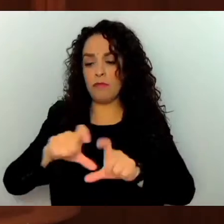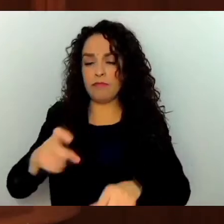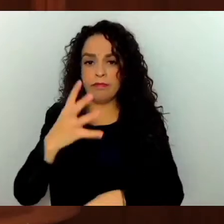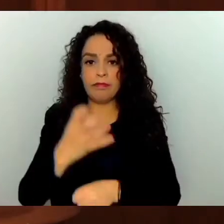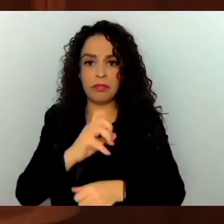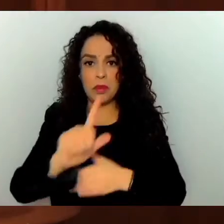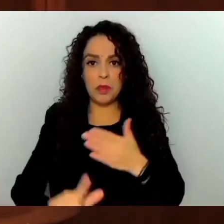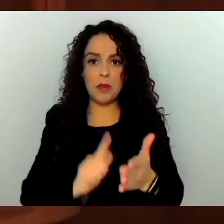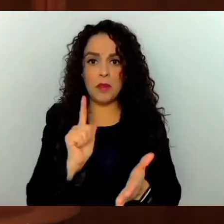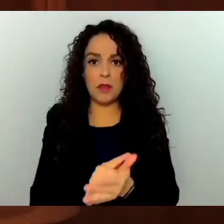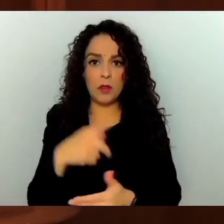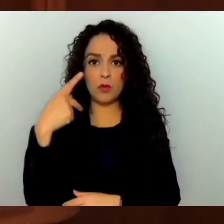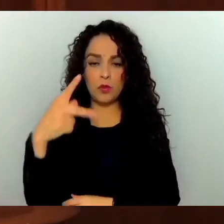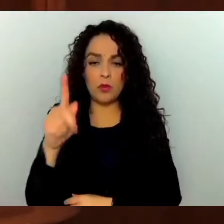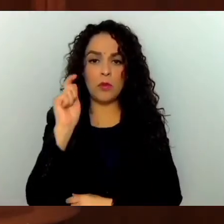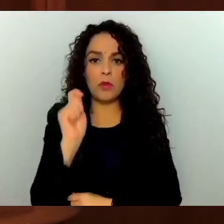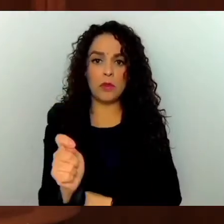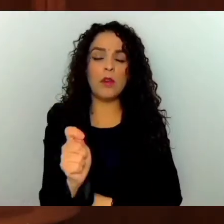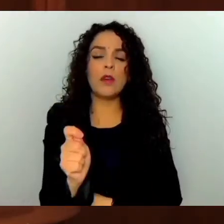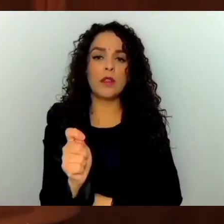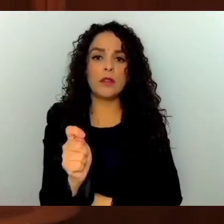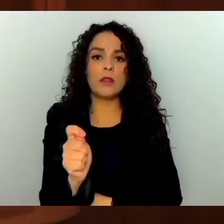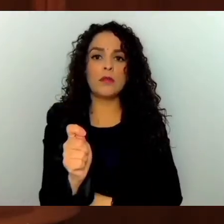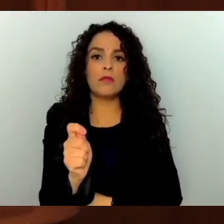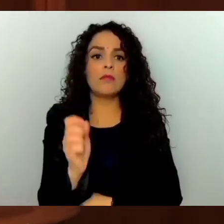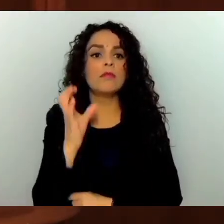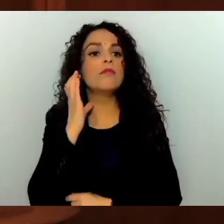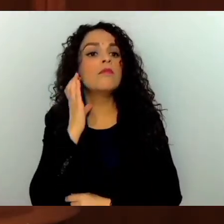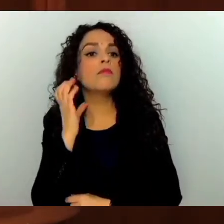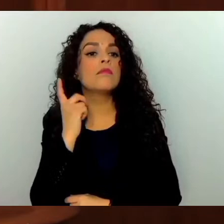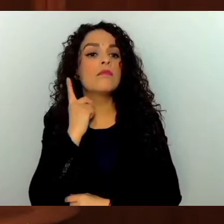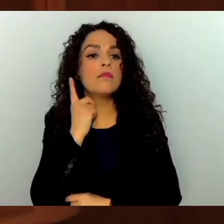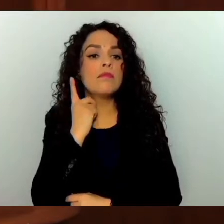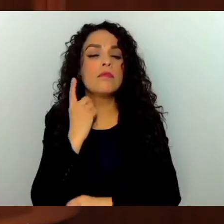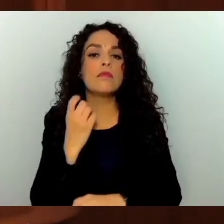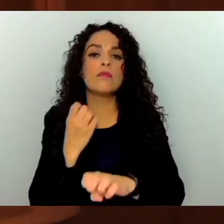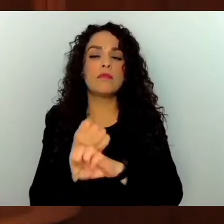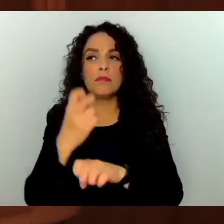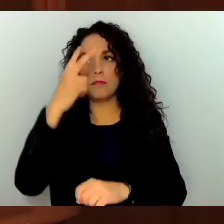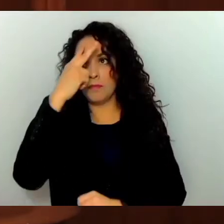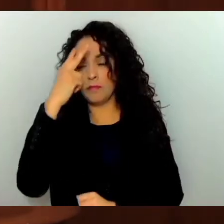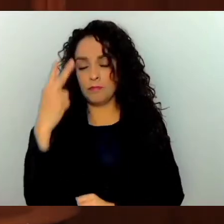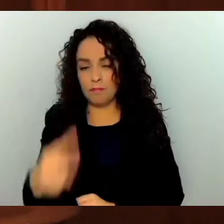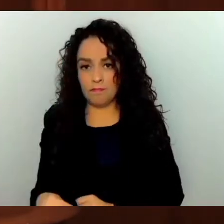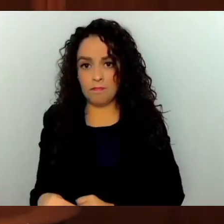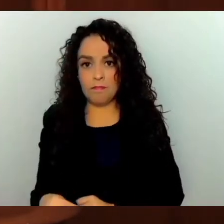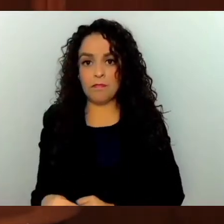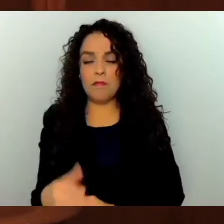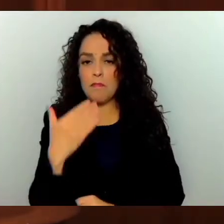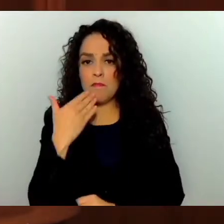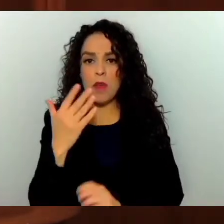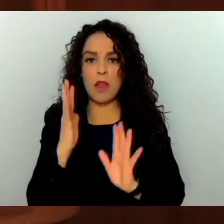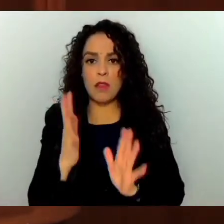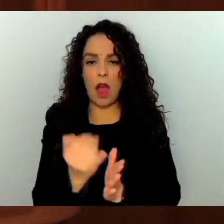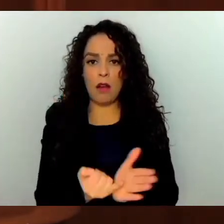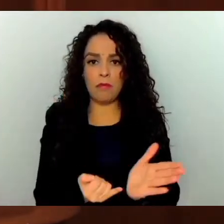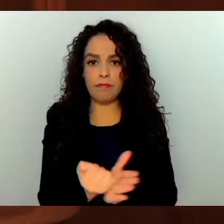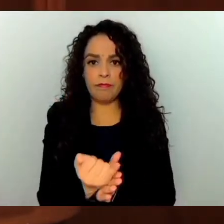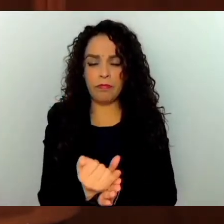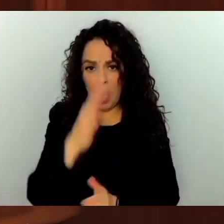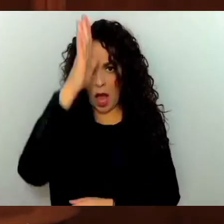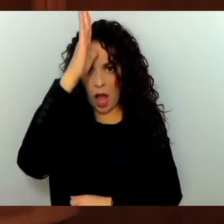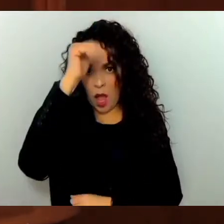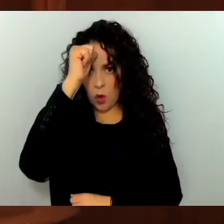Ley Orgánica del Poder Legislativo del Estado Libre y Soberano de México, ha tenido a bien emitir el siguiente acuerdo.